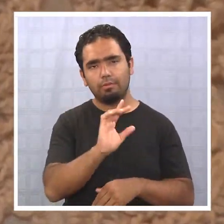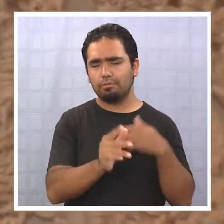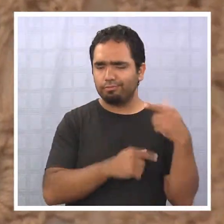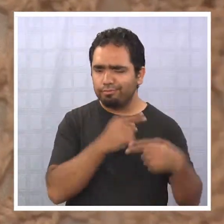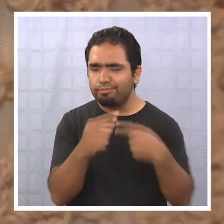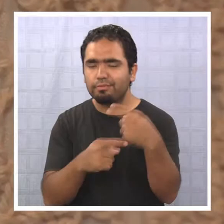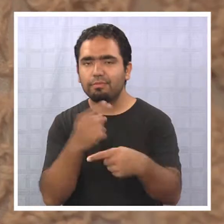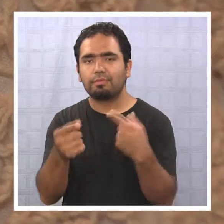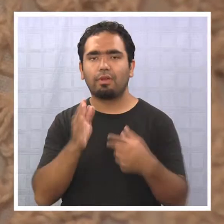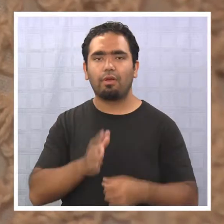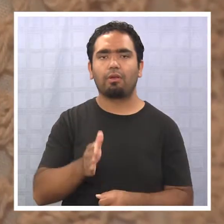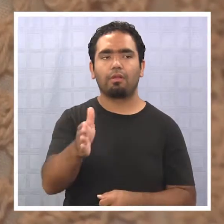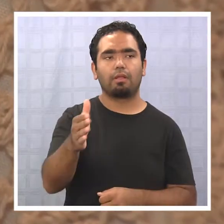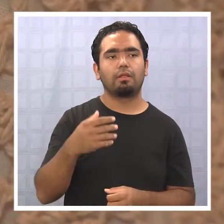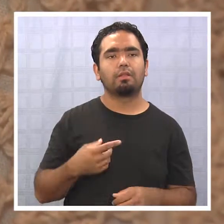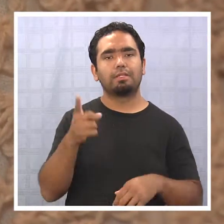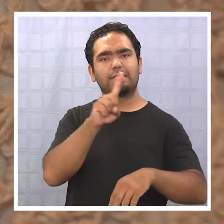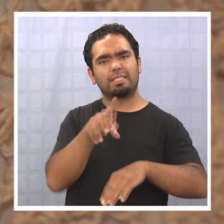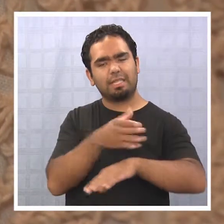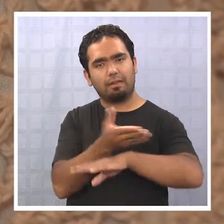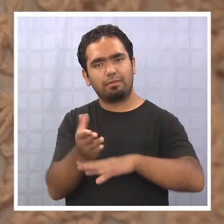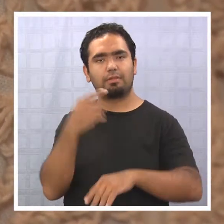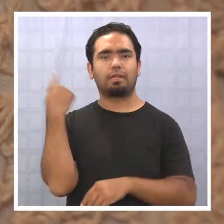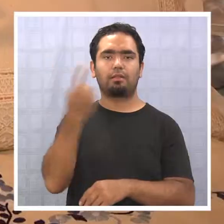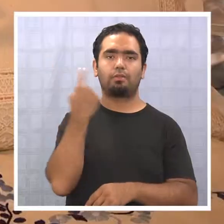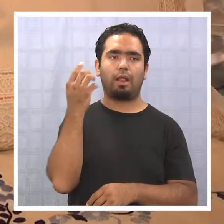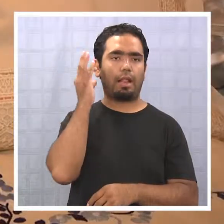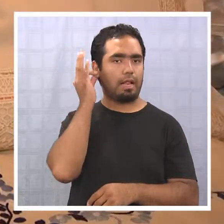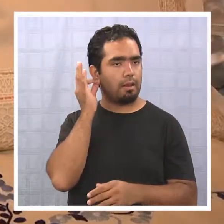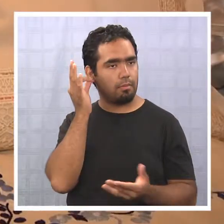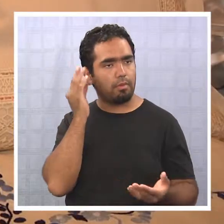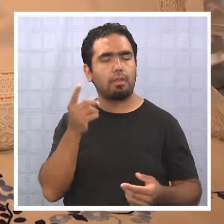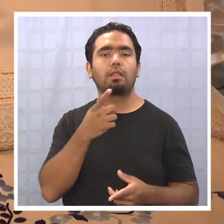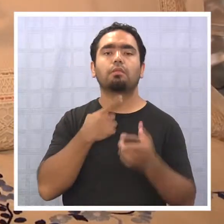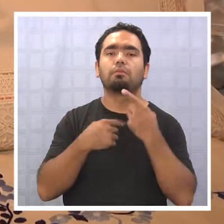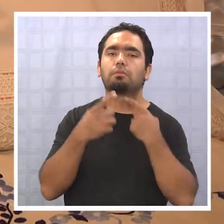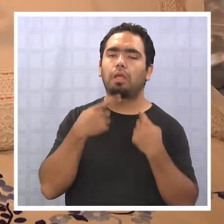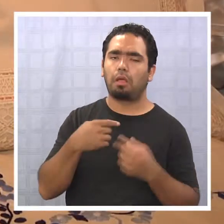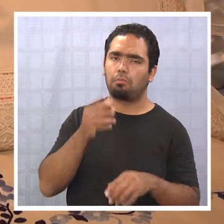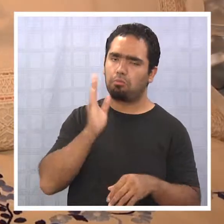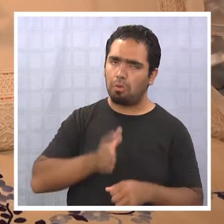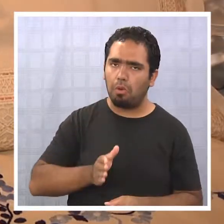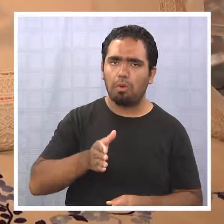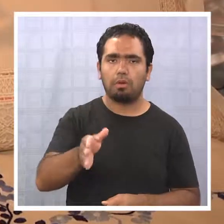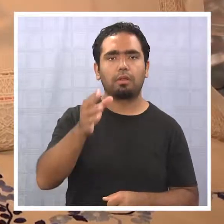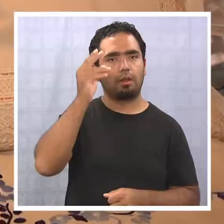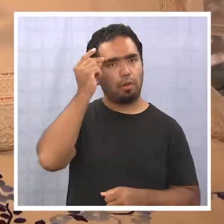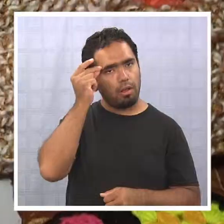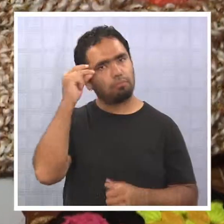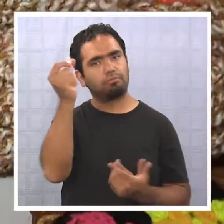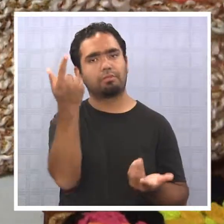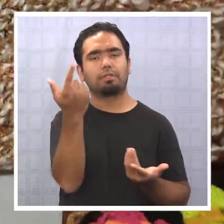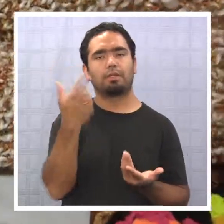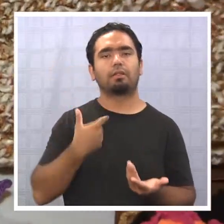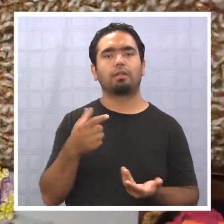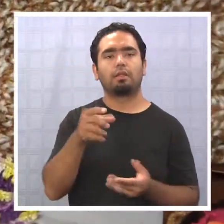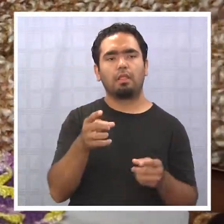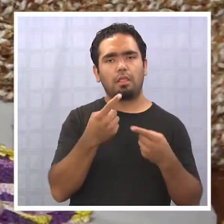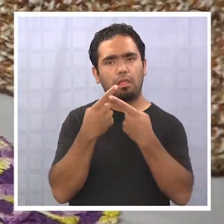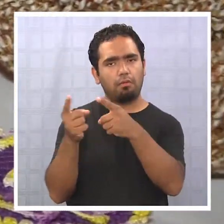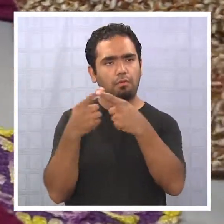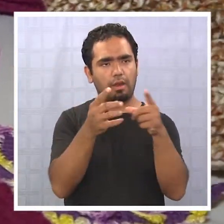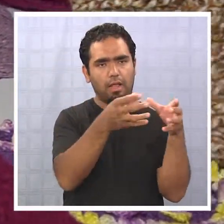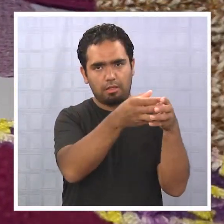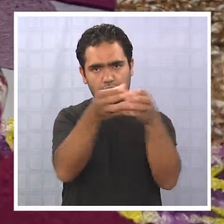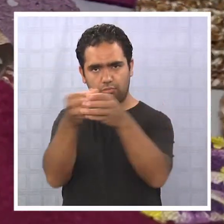niños, no solamente dejarlo allí. Así es que, por supuesto que el Servicio Nacional de la Mujer está presente porque nos interesa seguir